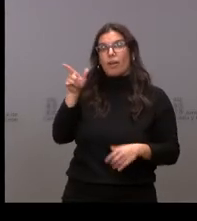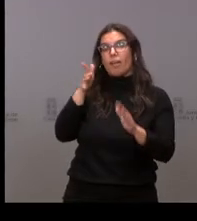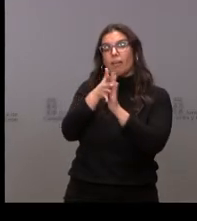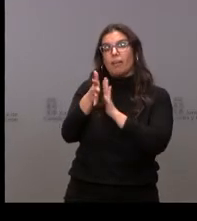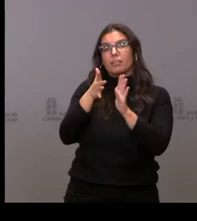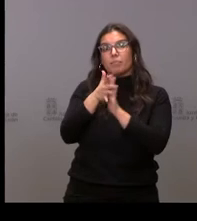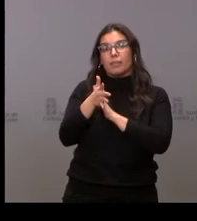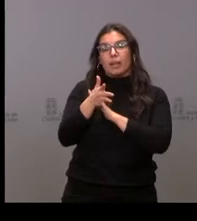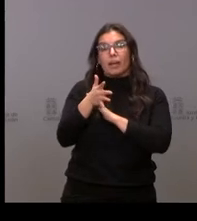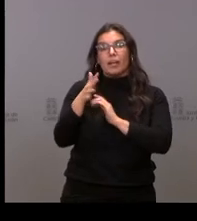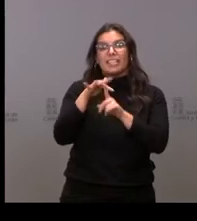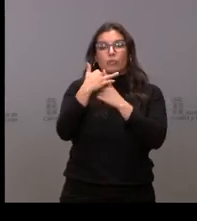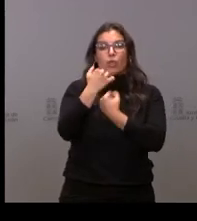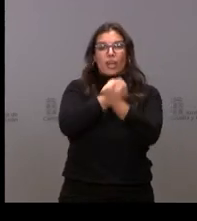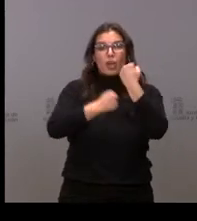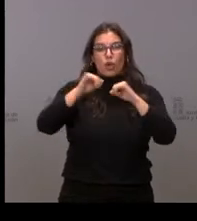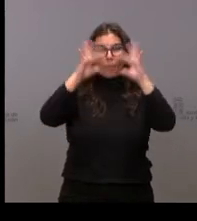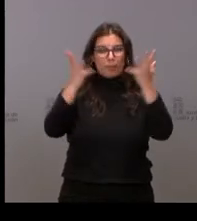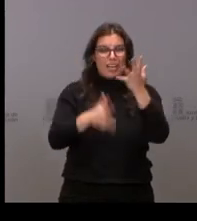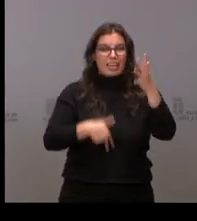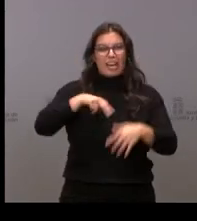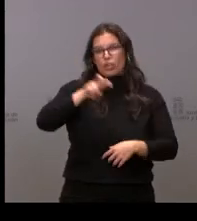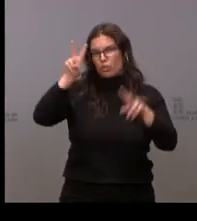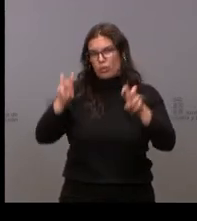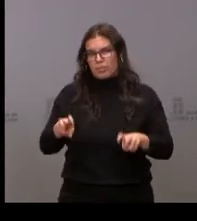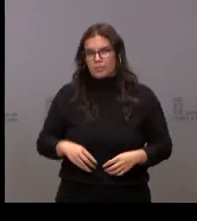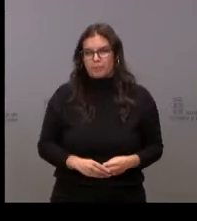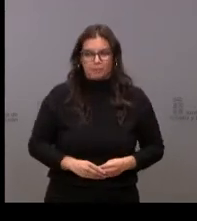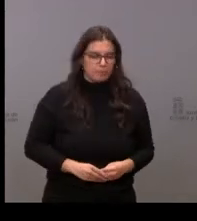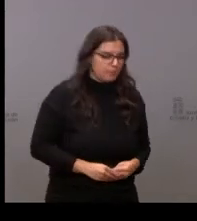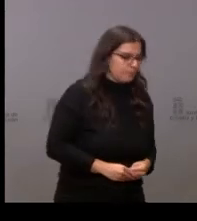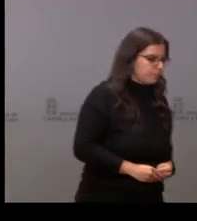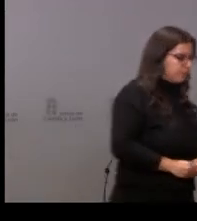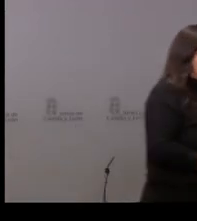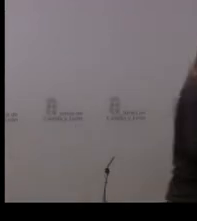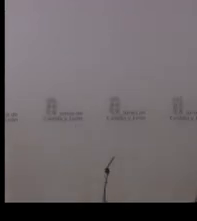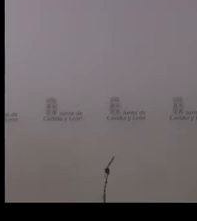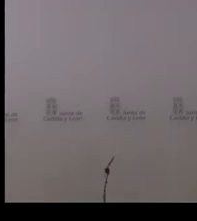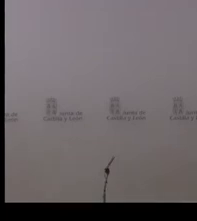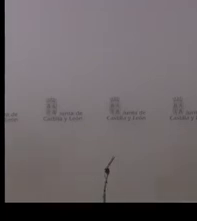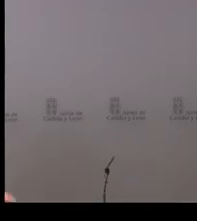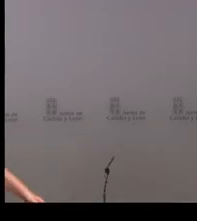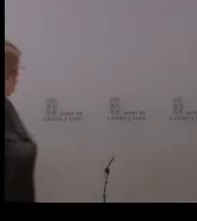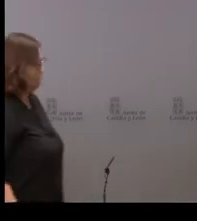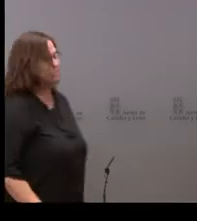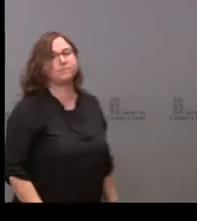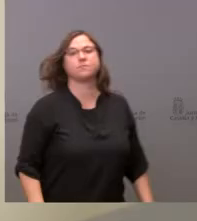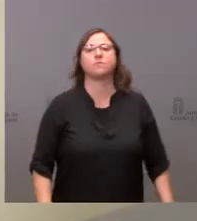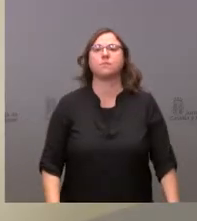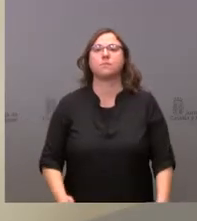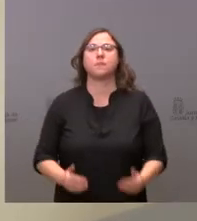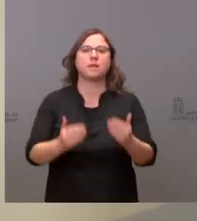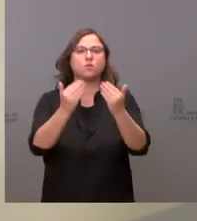escenario macroeconómico y de otras cuestiones. Bien, muchísimas gracias, presidente. Muchísimas gracias por tus